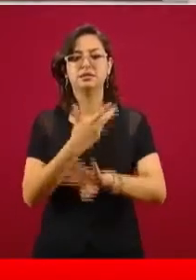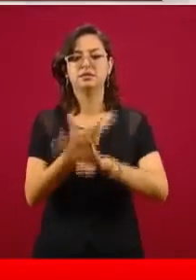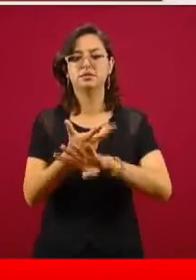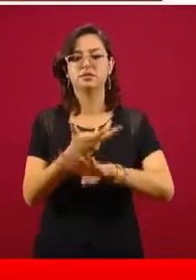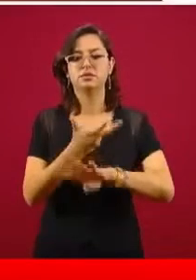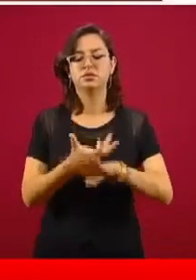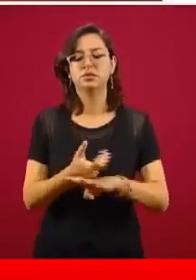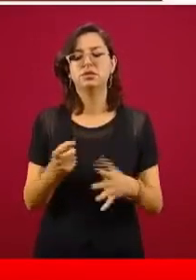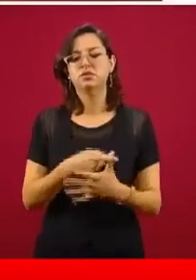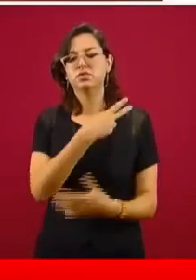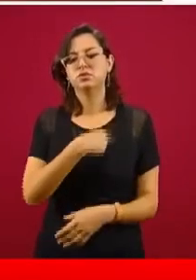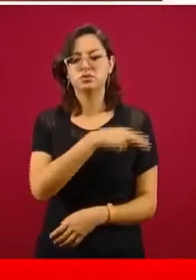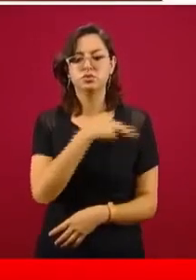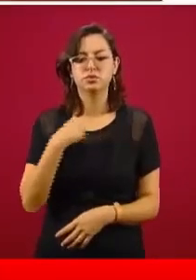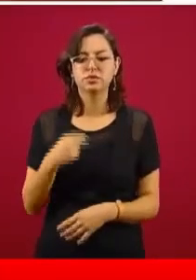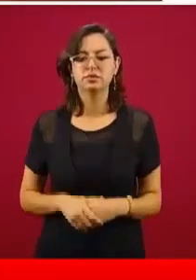Suiza.